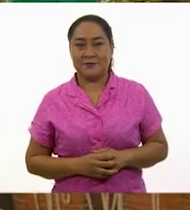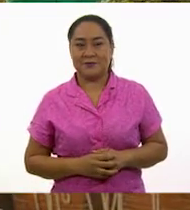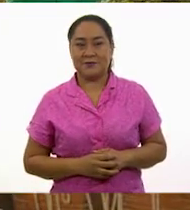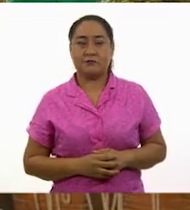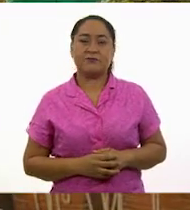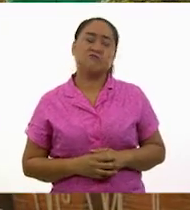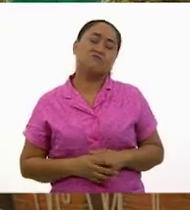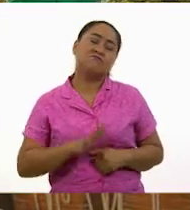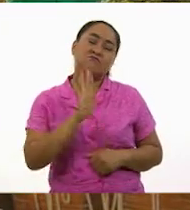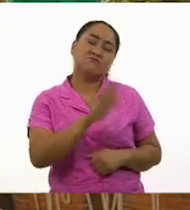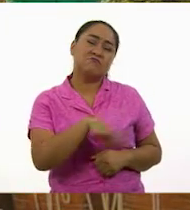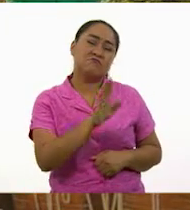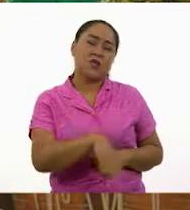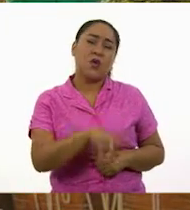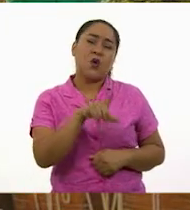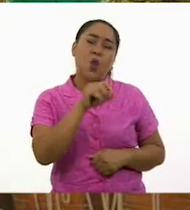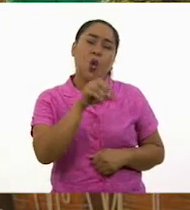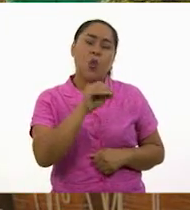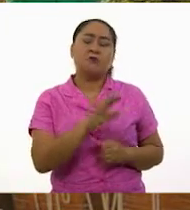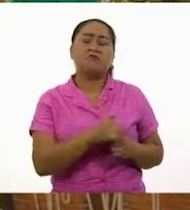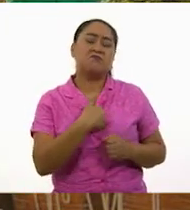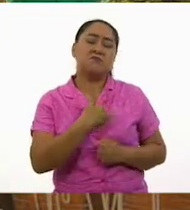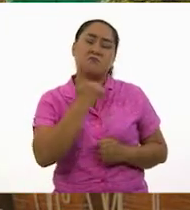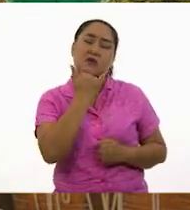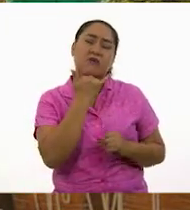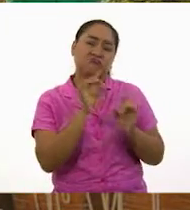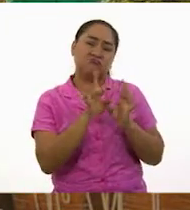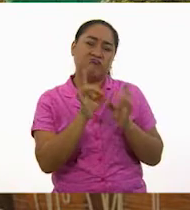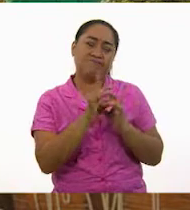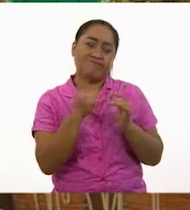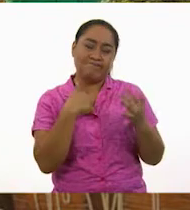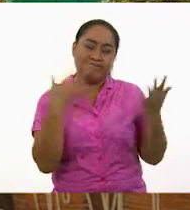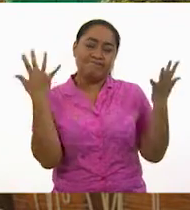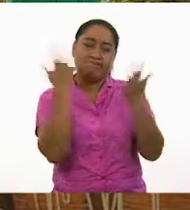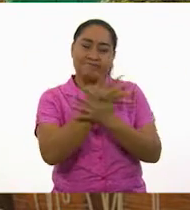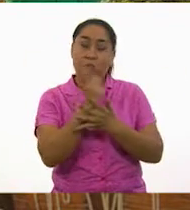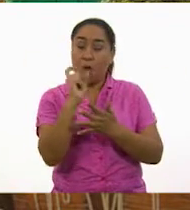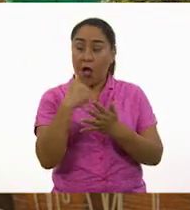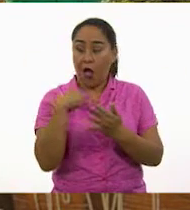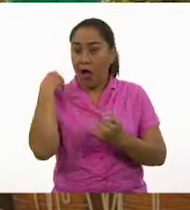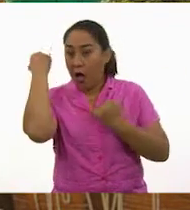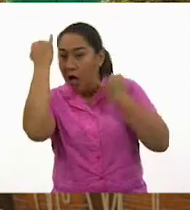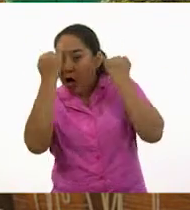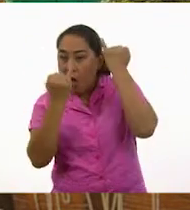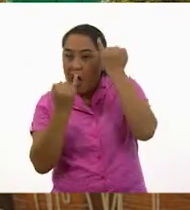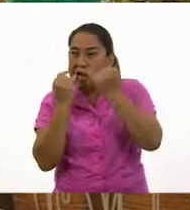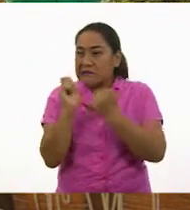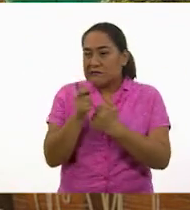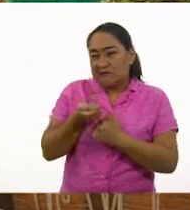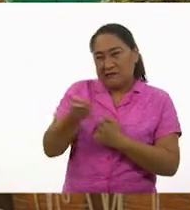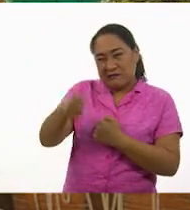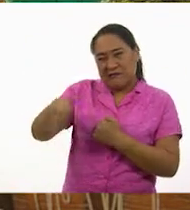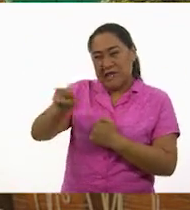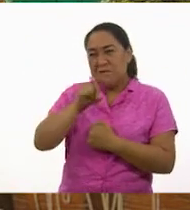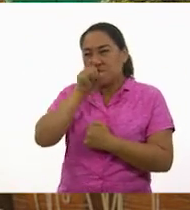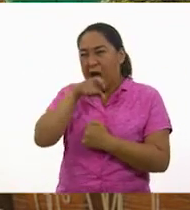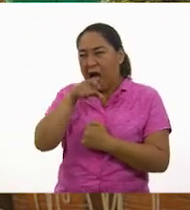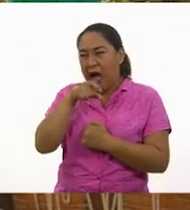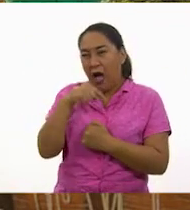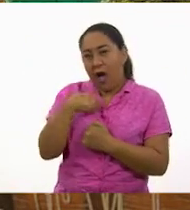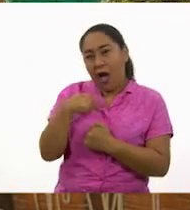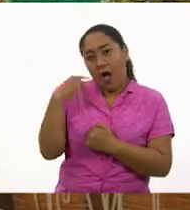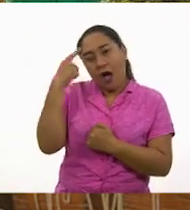Perdón de nuevo, Lolo. No me había dado cuenta que los estereotipos sobre los periquitos me estaban